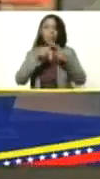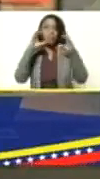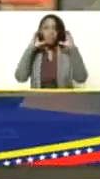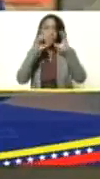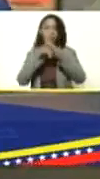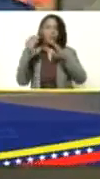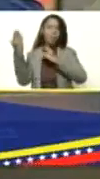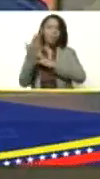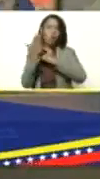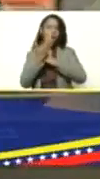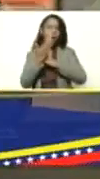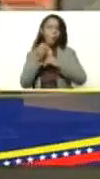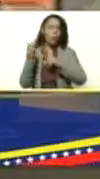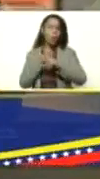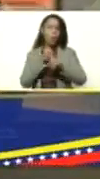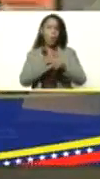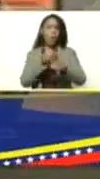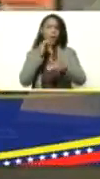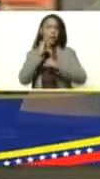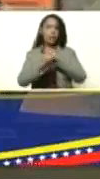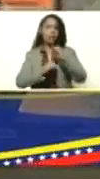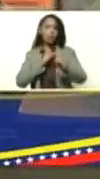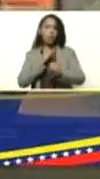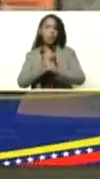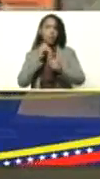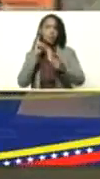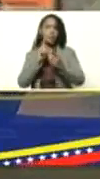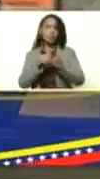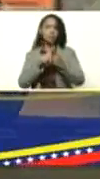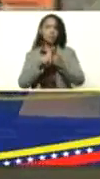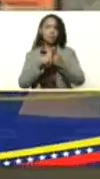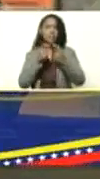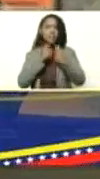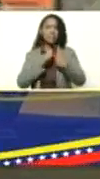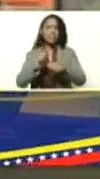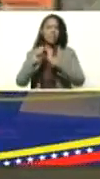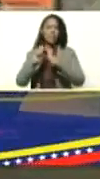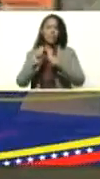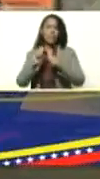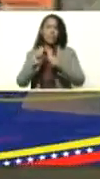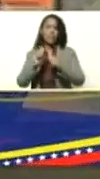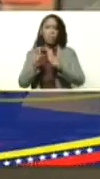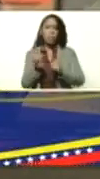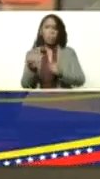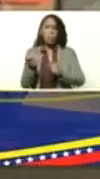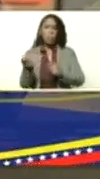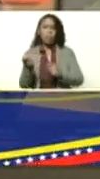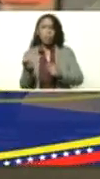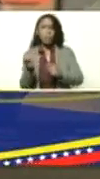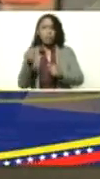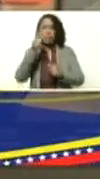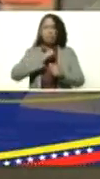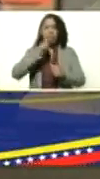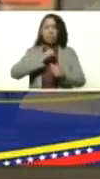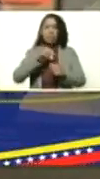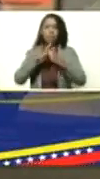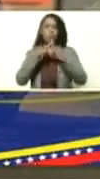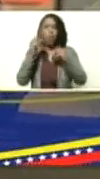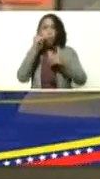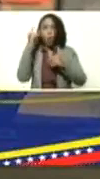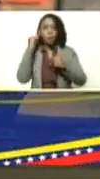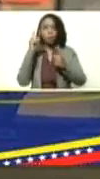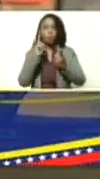criminales a las agresiones internacionales al intento de colonizarnos resistencia de todos y todas